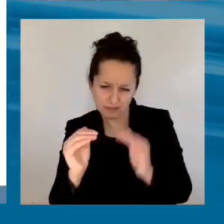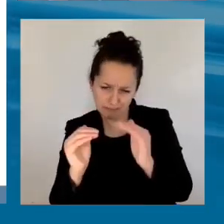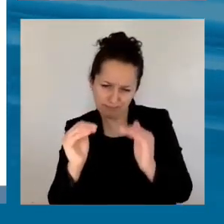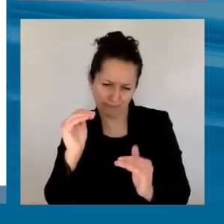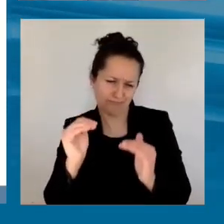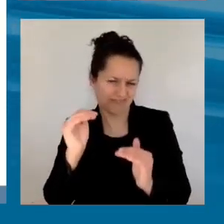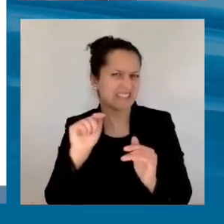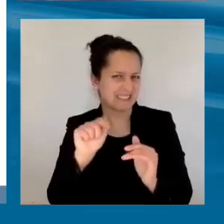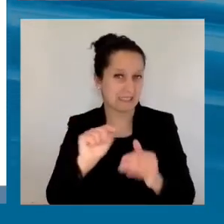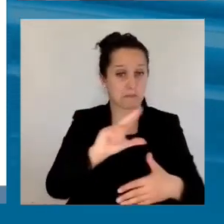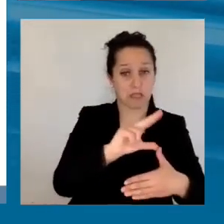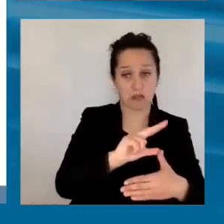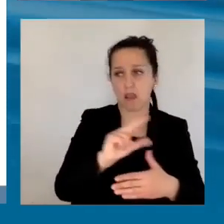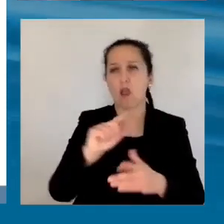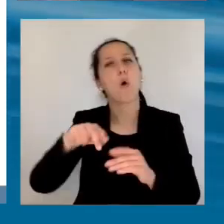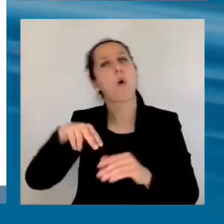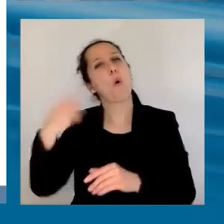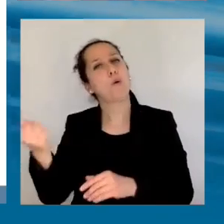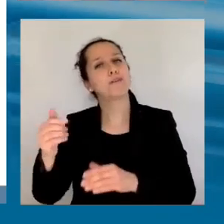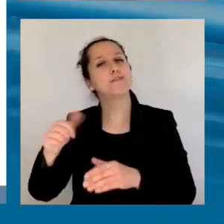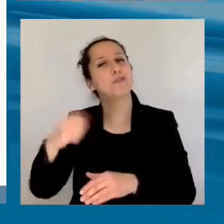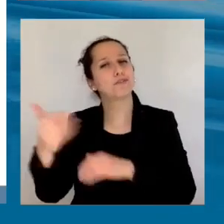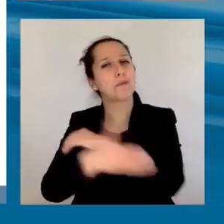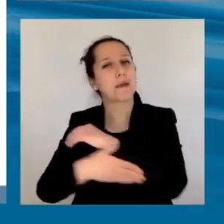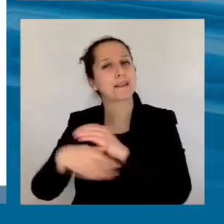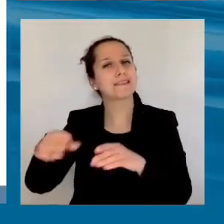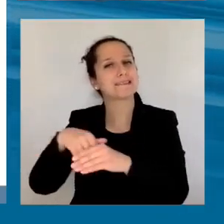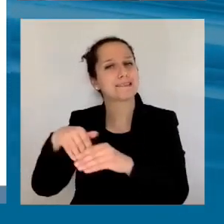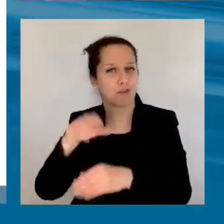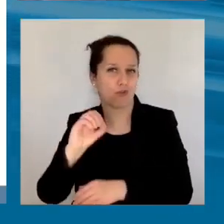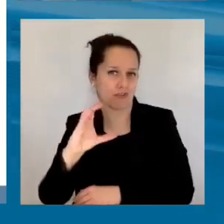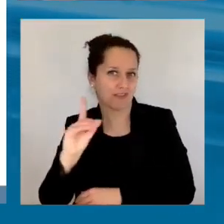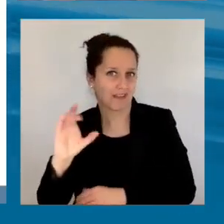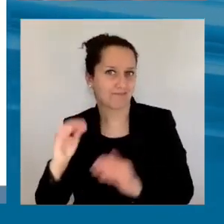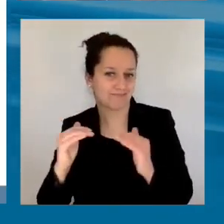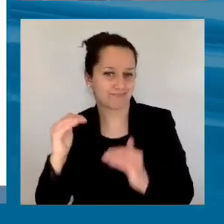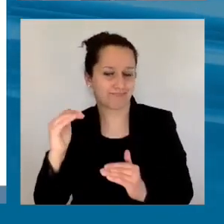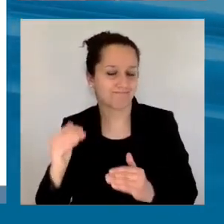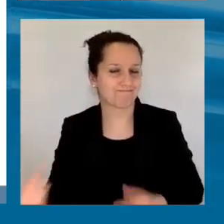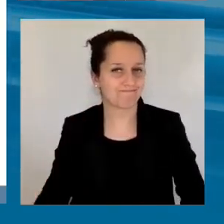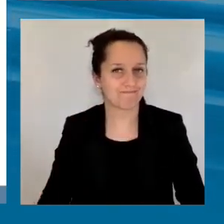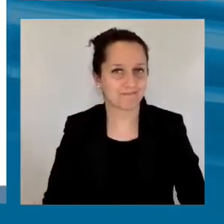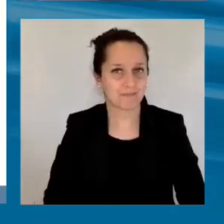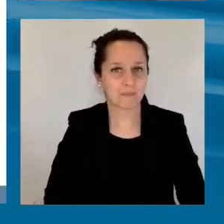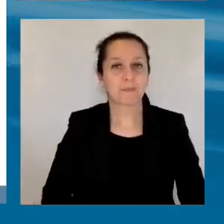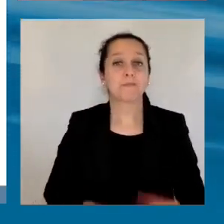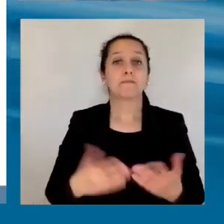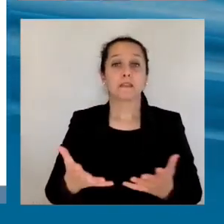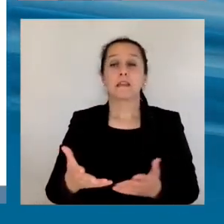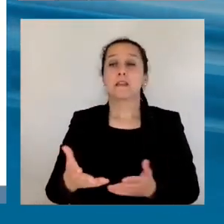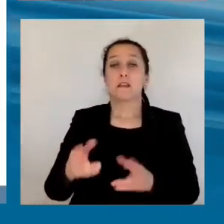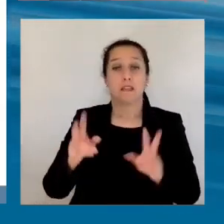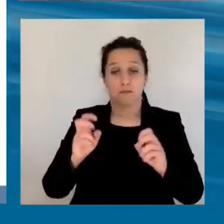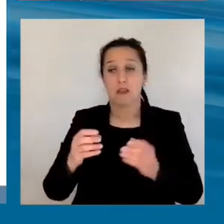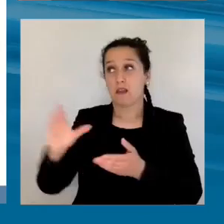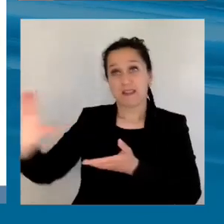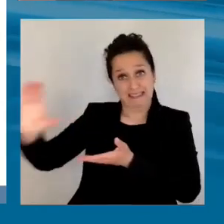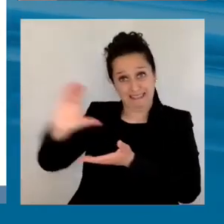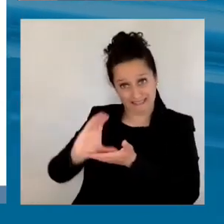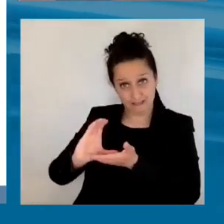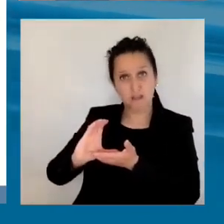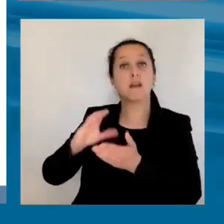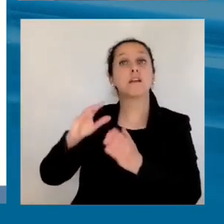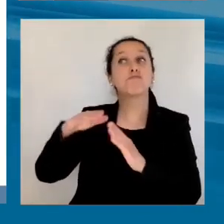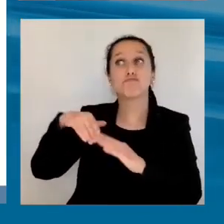los niveles país por país. Este tema del pago de intereses, ahí se ve, es en una